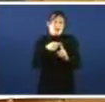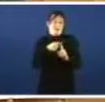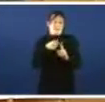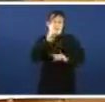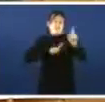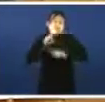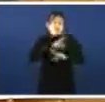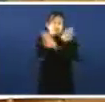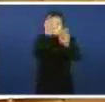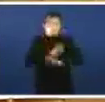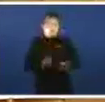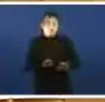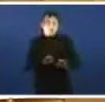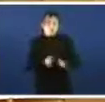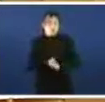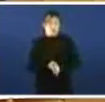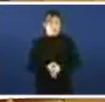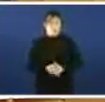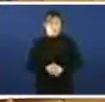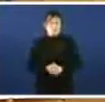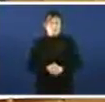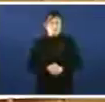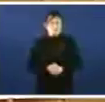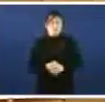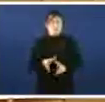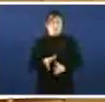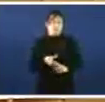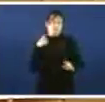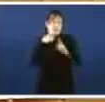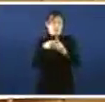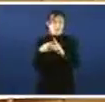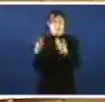que existen para a convivencia.